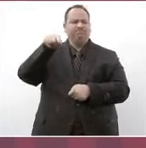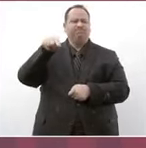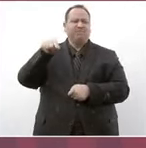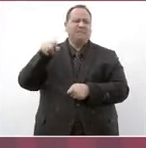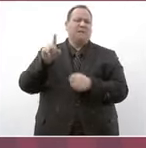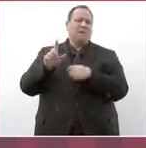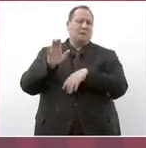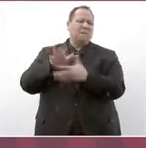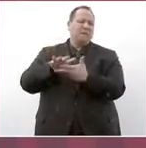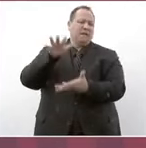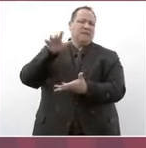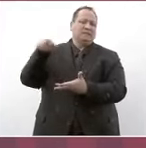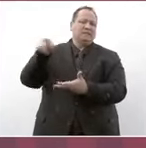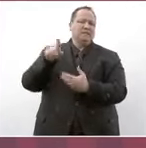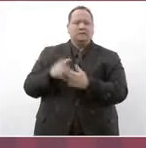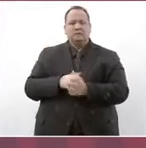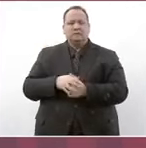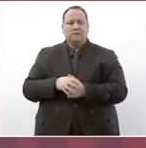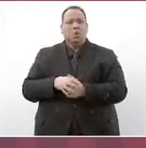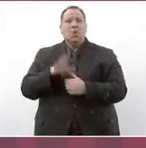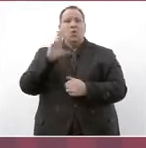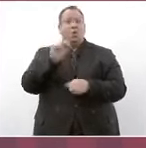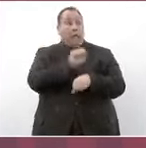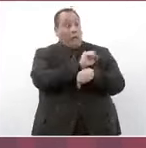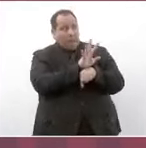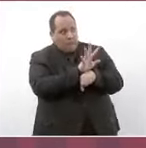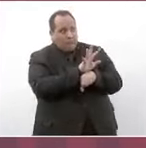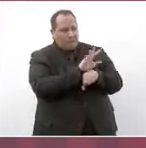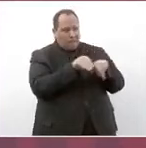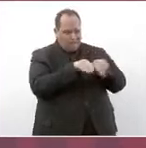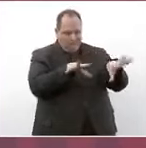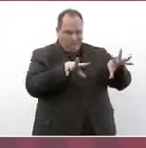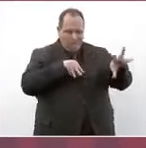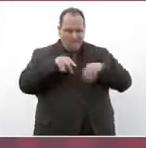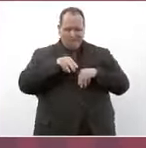no una pandemia una peste